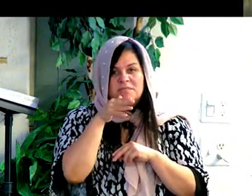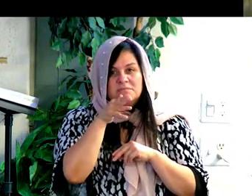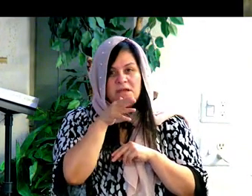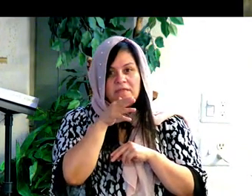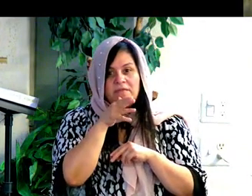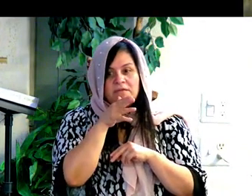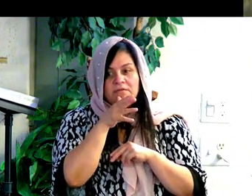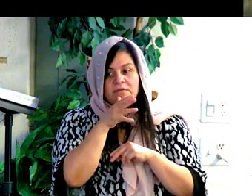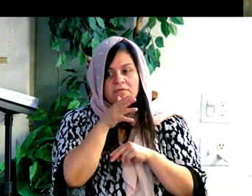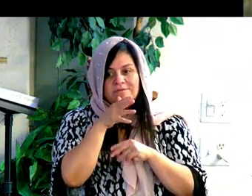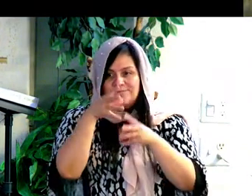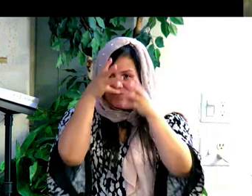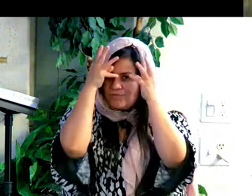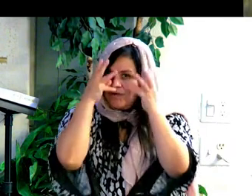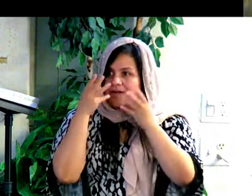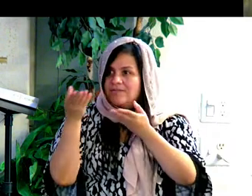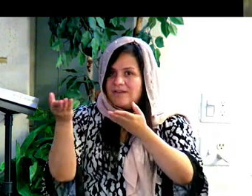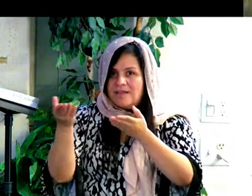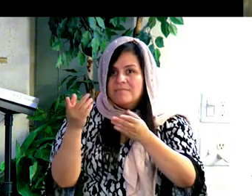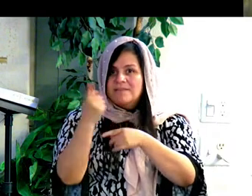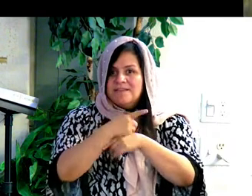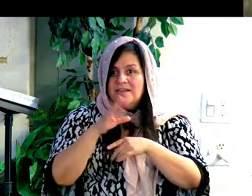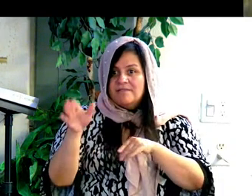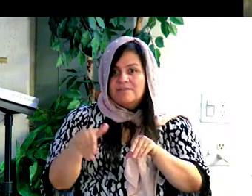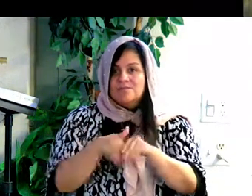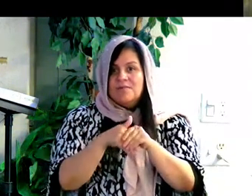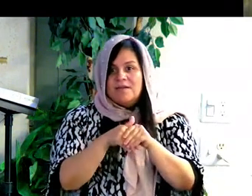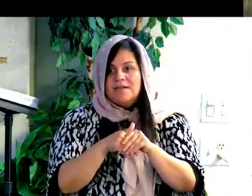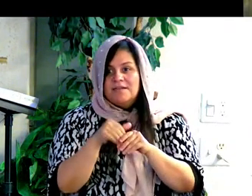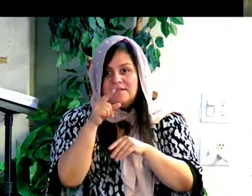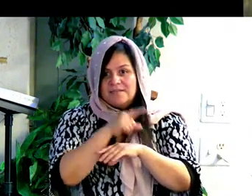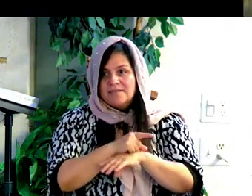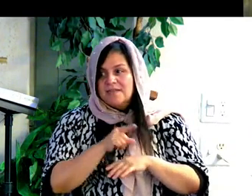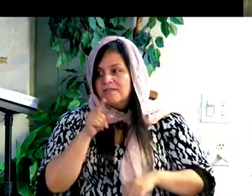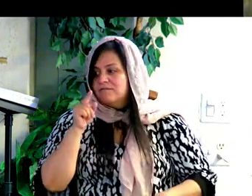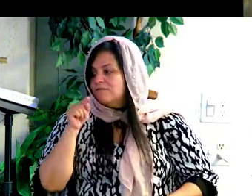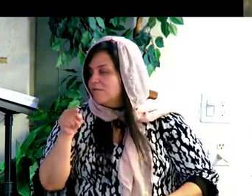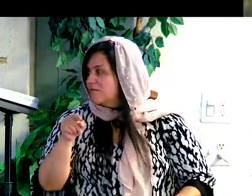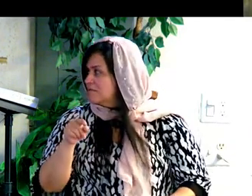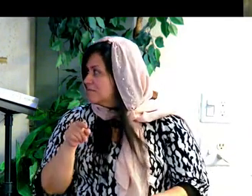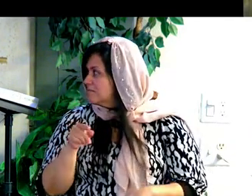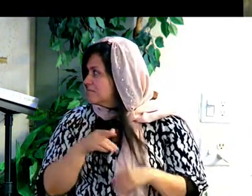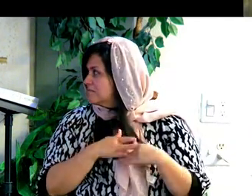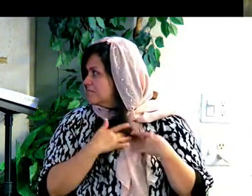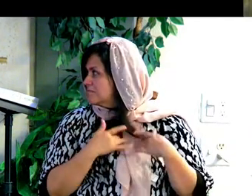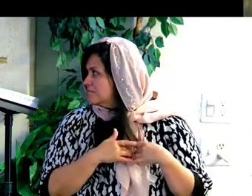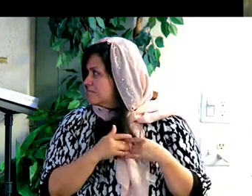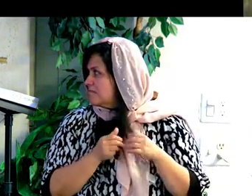de sus bodas y el día de la alegría de su corazón. So, this is the ancient